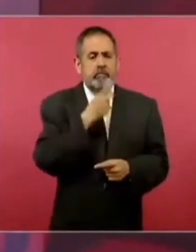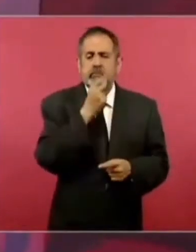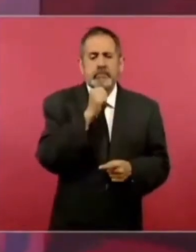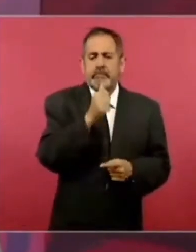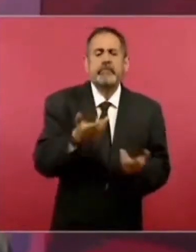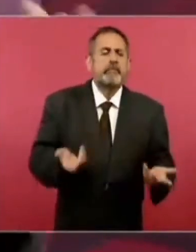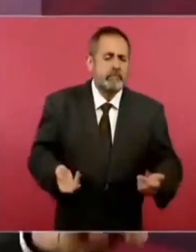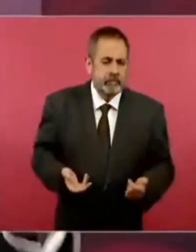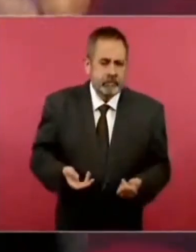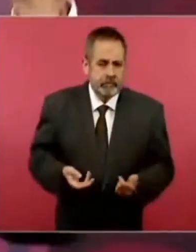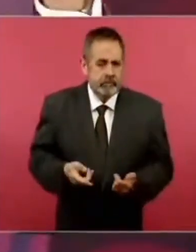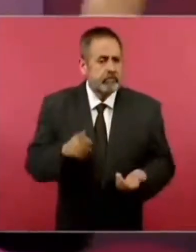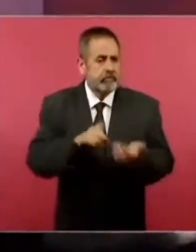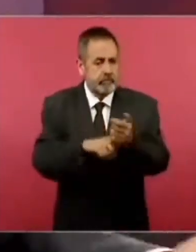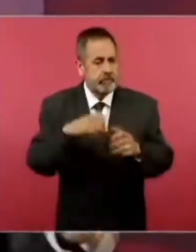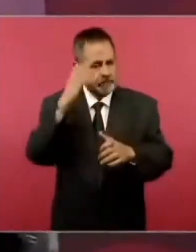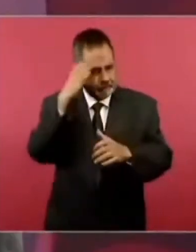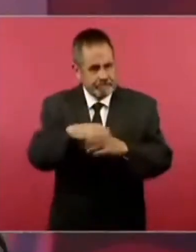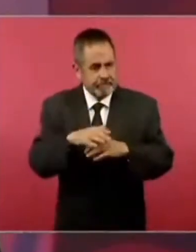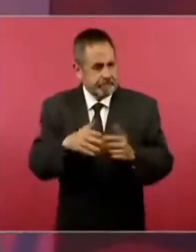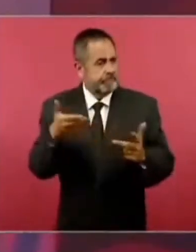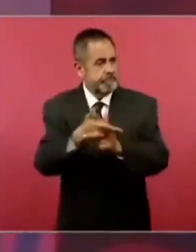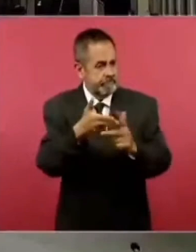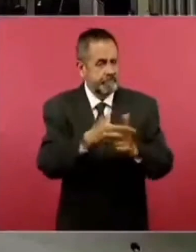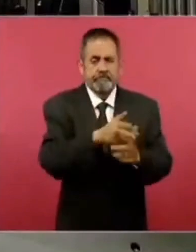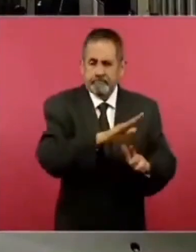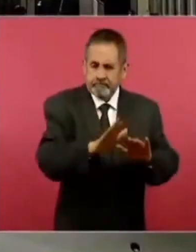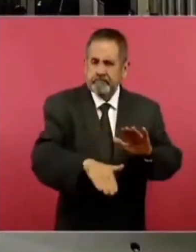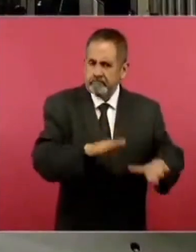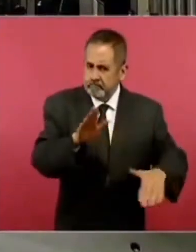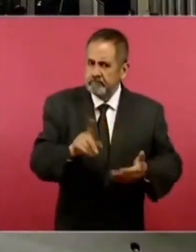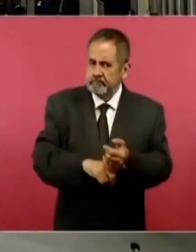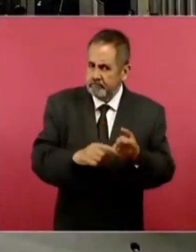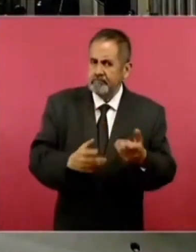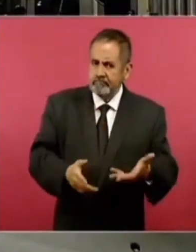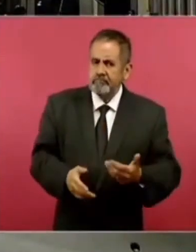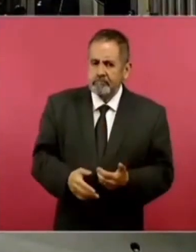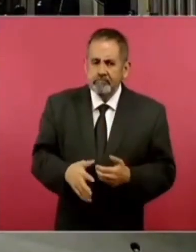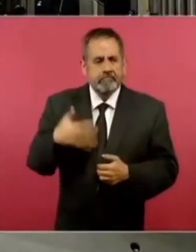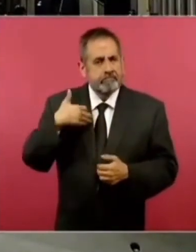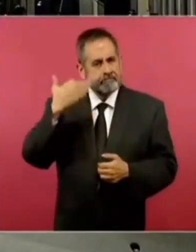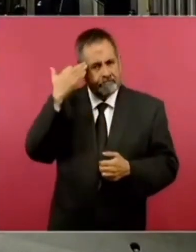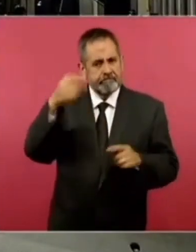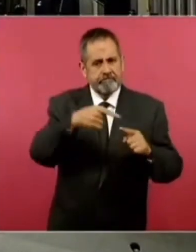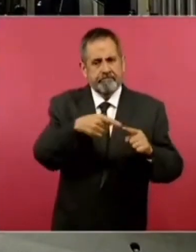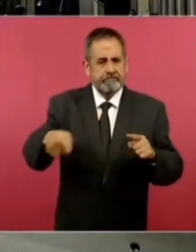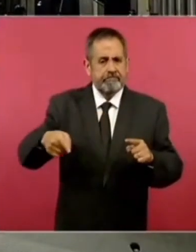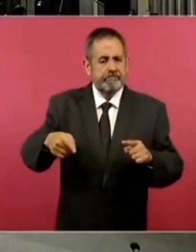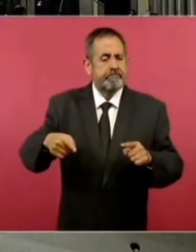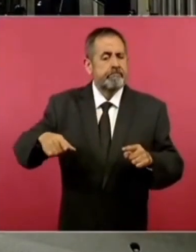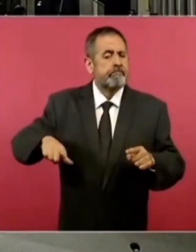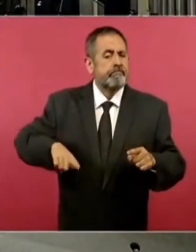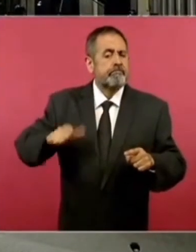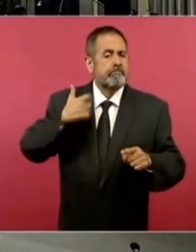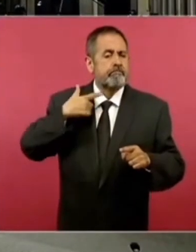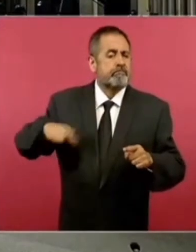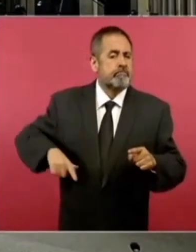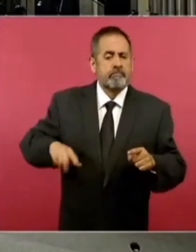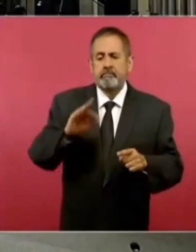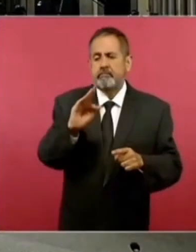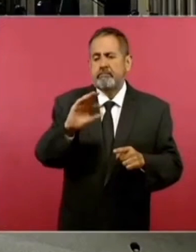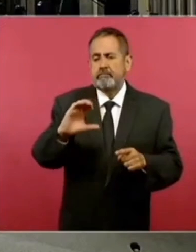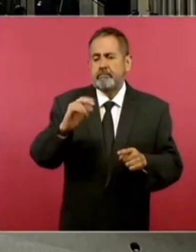por los crímenes que se cometieron en el periodo de gobierno de Calderón